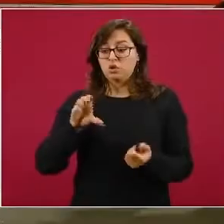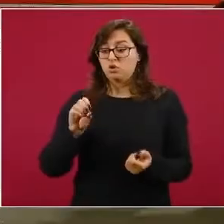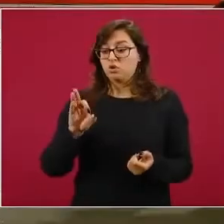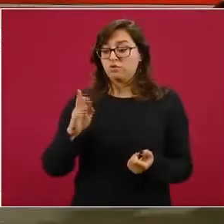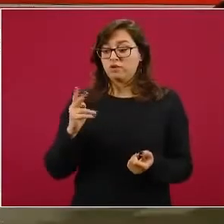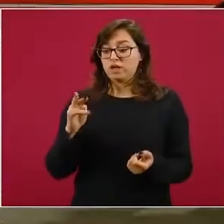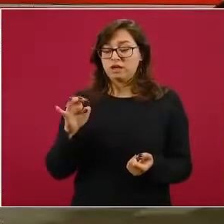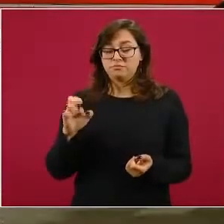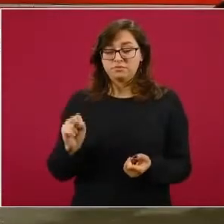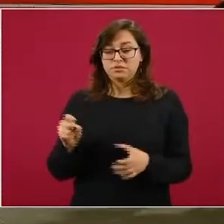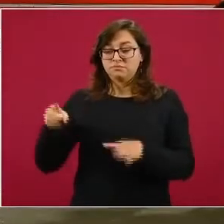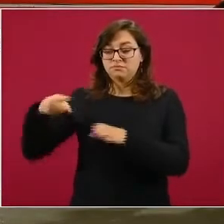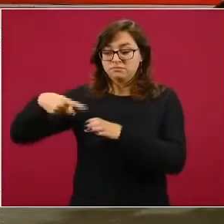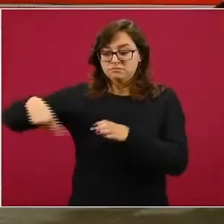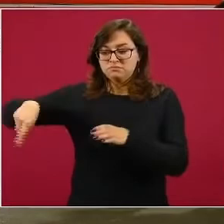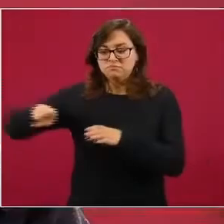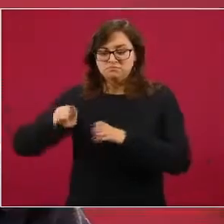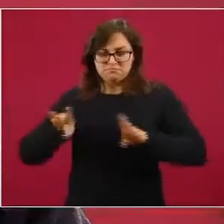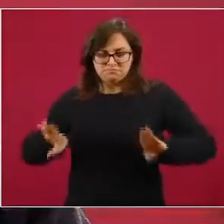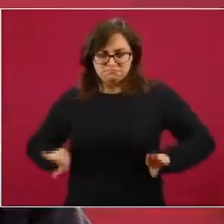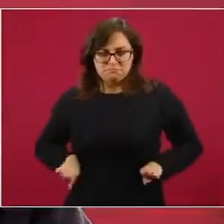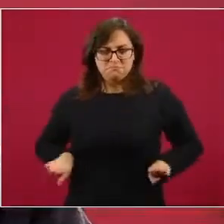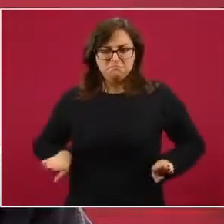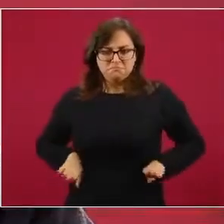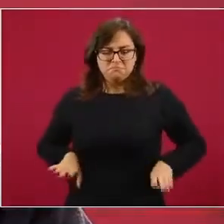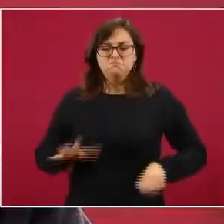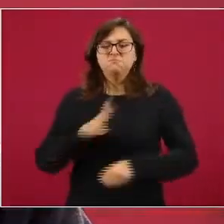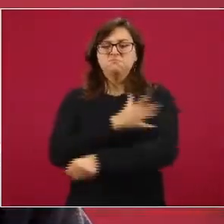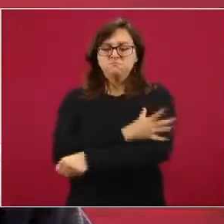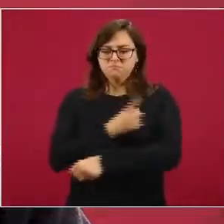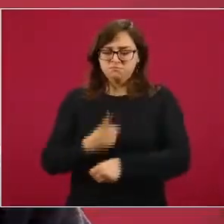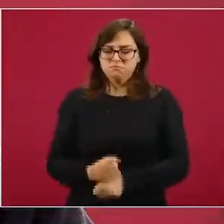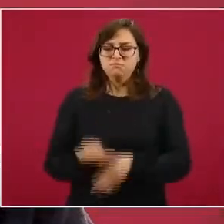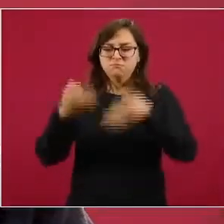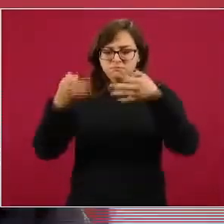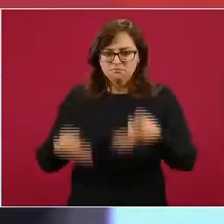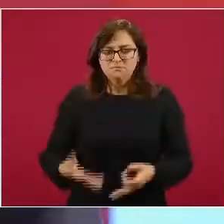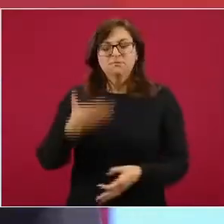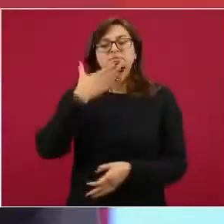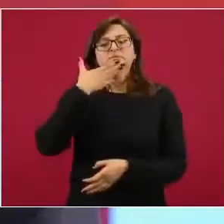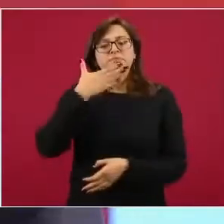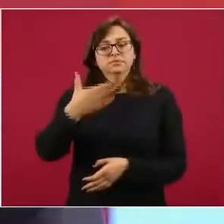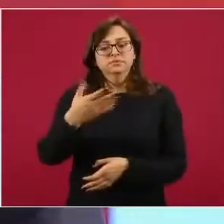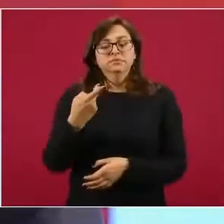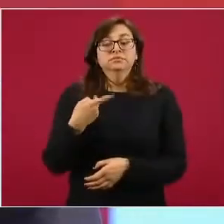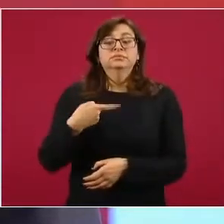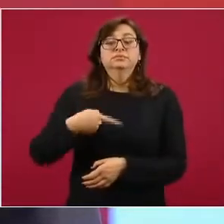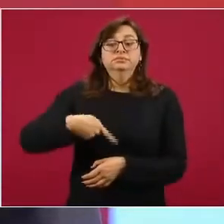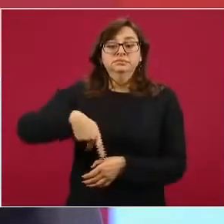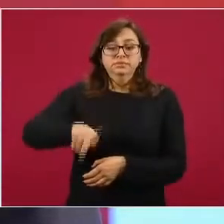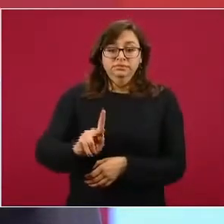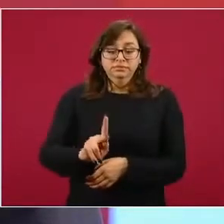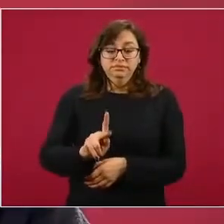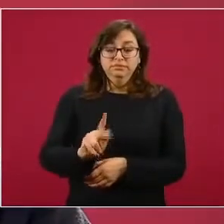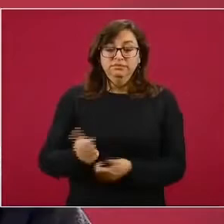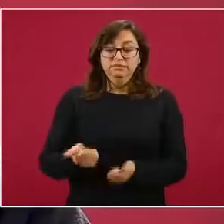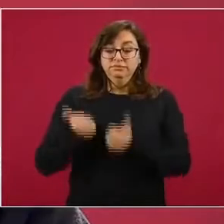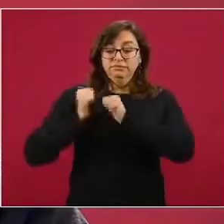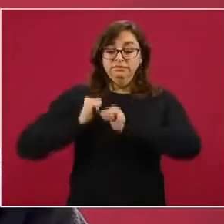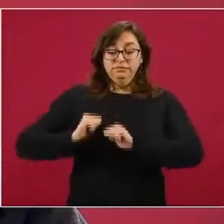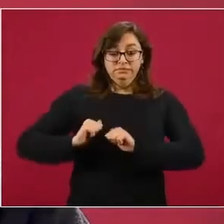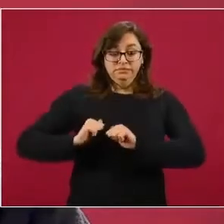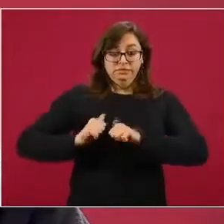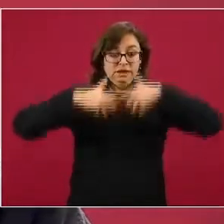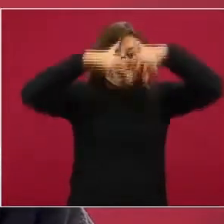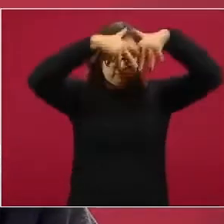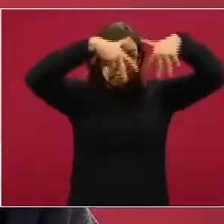base, son personas íntegras, personas competentes, personas comprometidas. Pero en la estructura de mando hemos